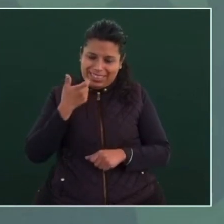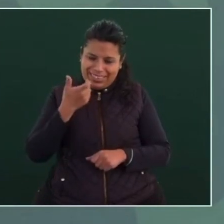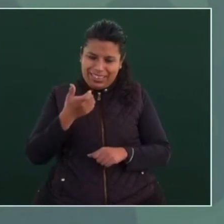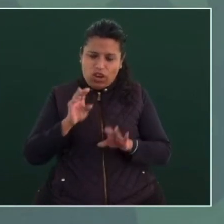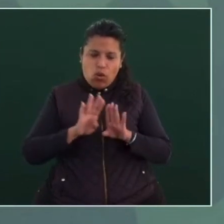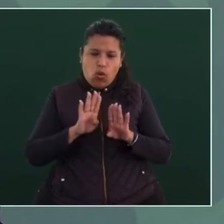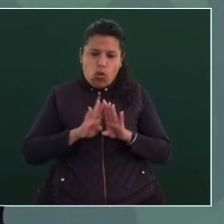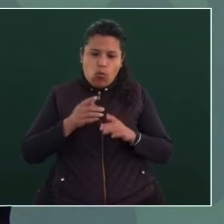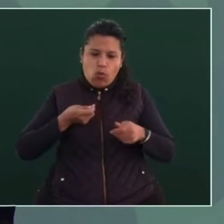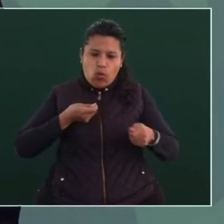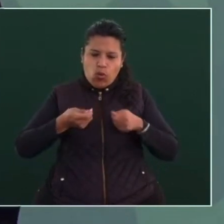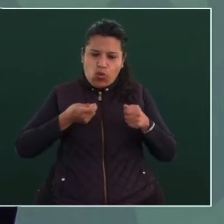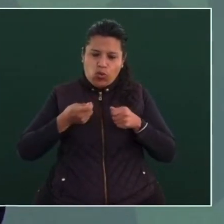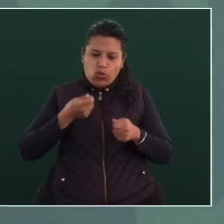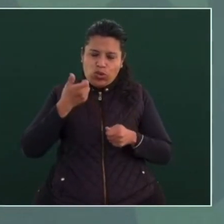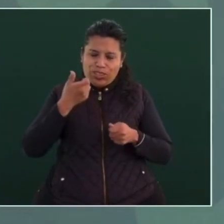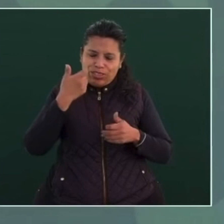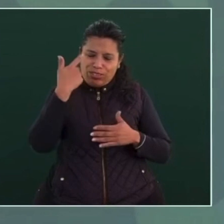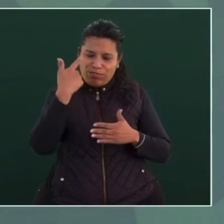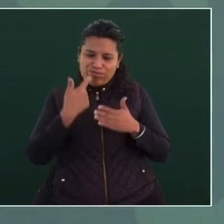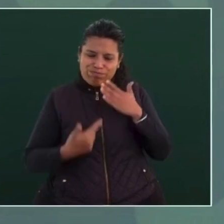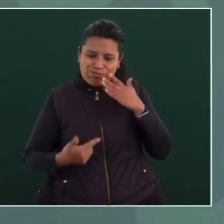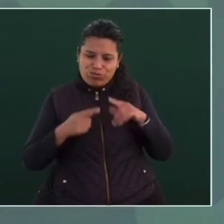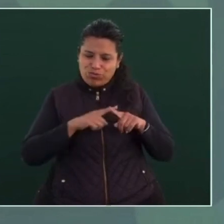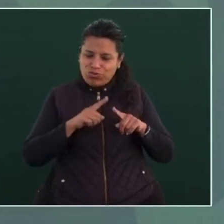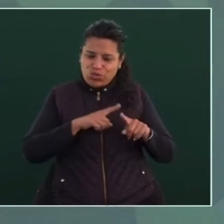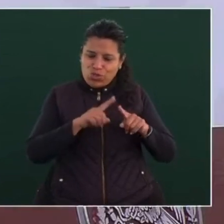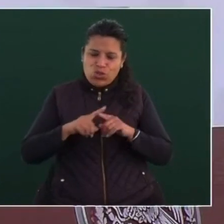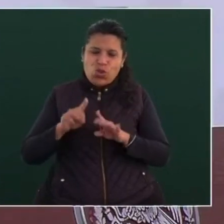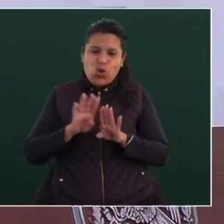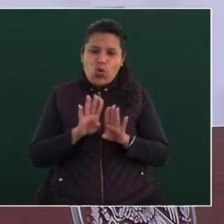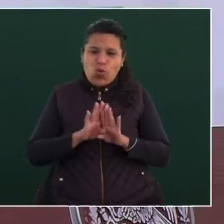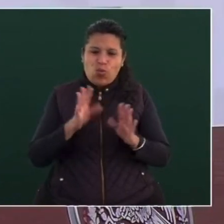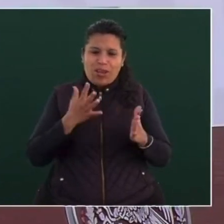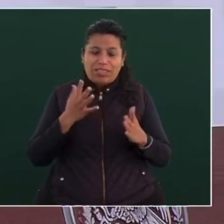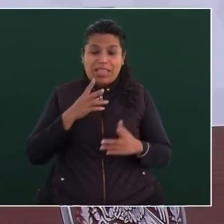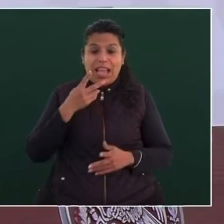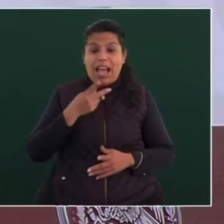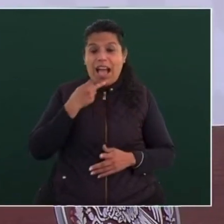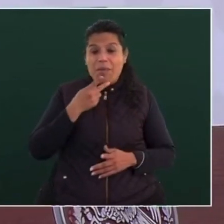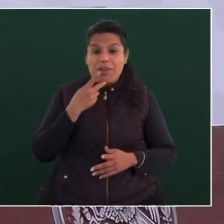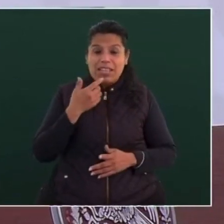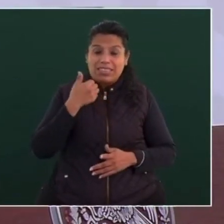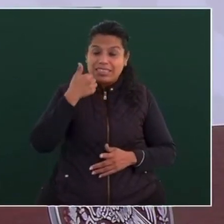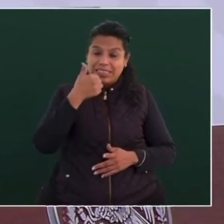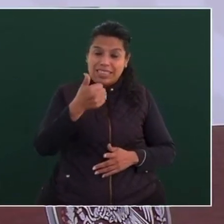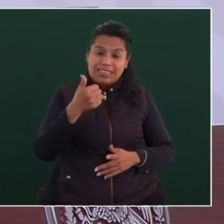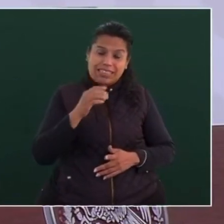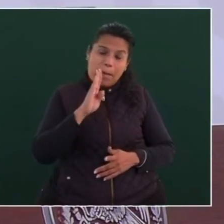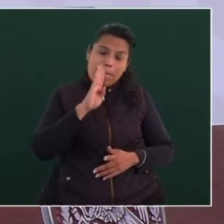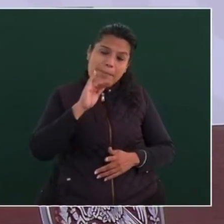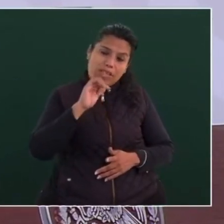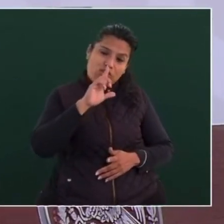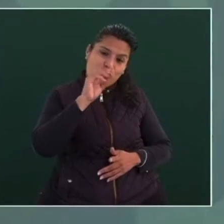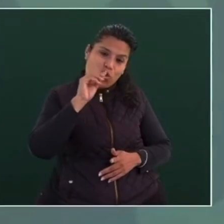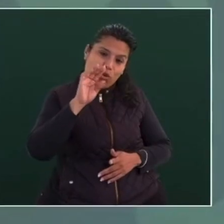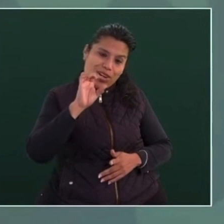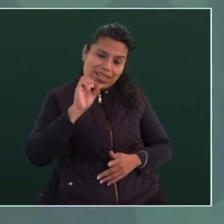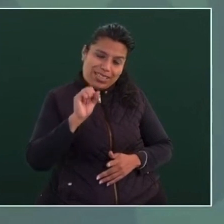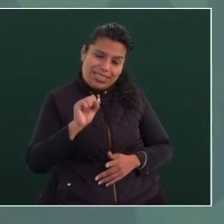todo el presupuesto, estamos hablando de seis billones, que tiene que